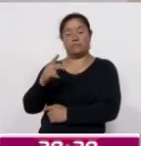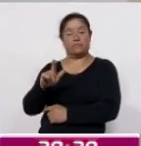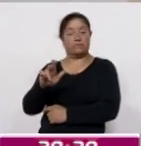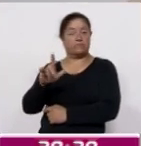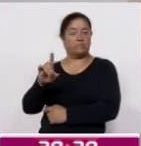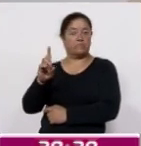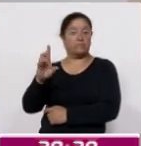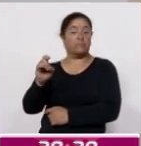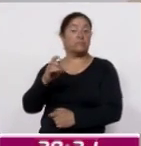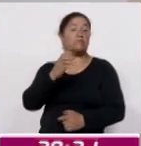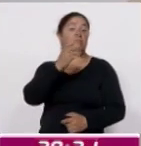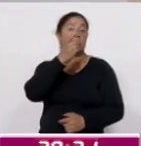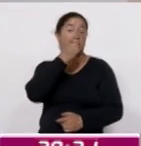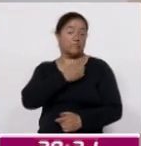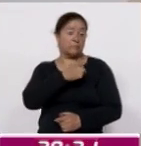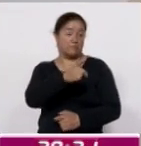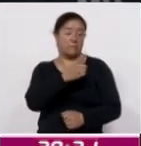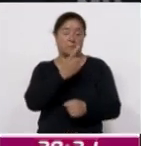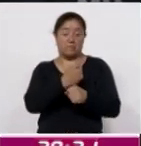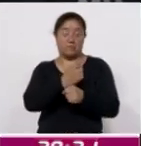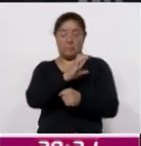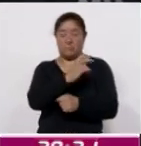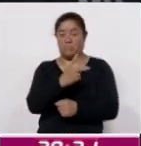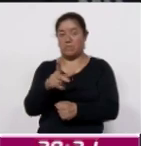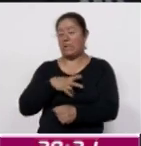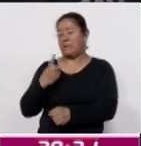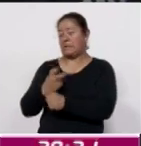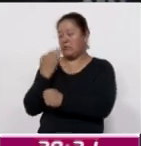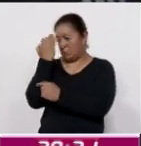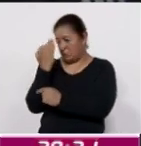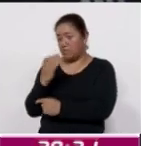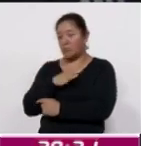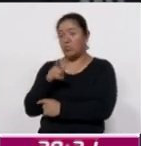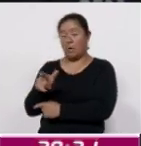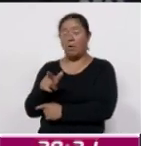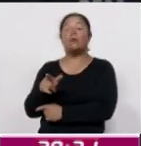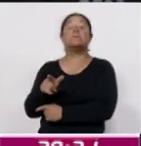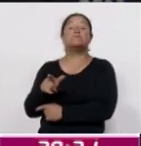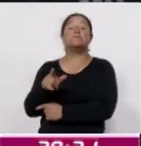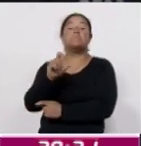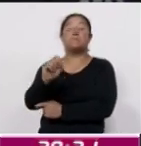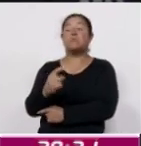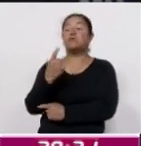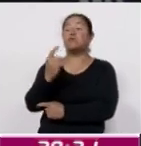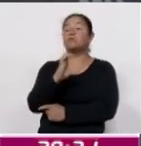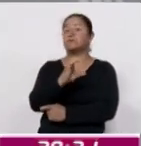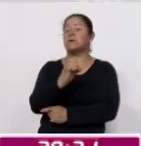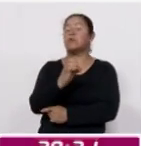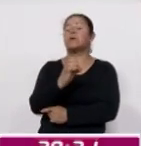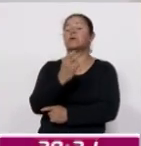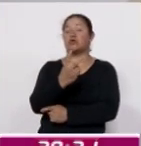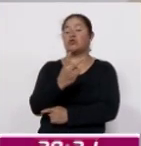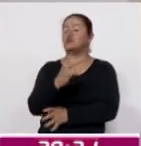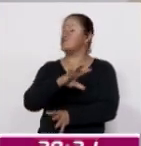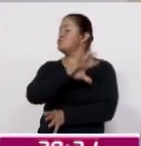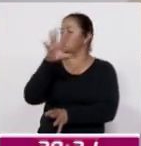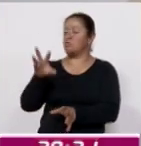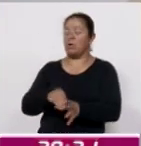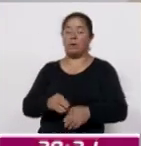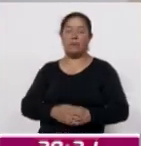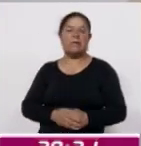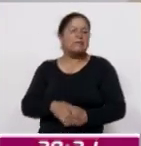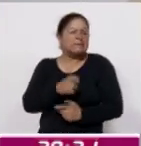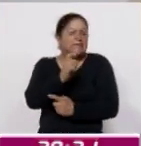es el primer C2 inaugurado en la segunda etapa del proyecto que contempla la habilitación de 21 centros en total. Consiste